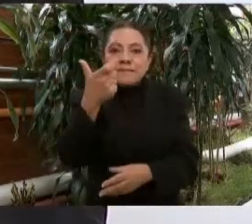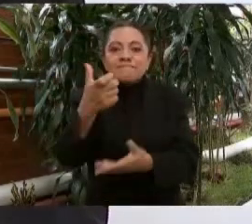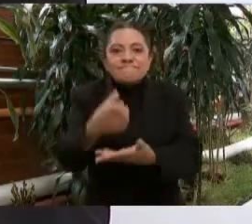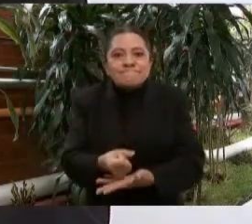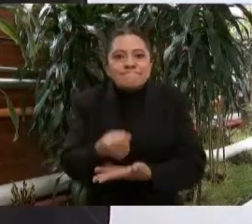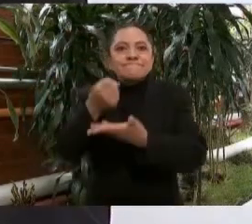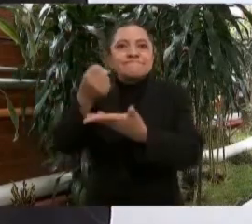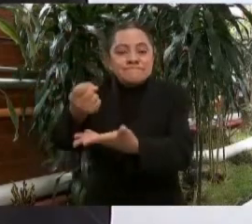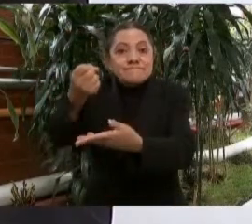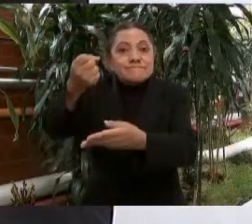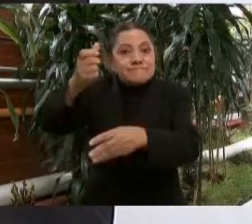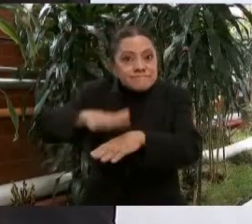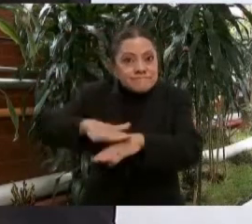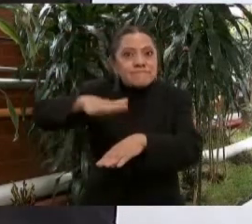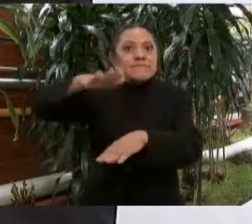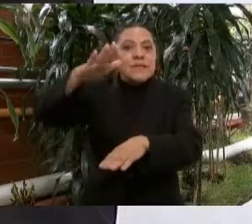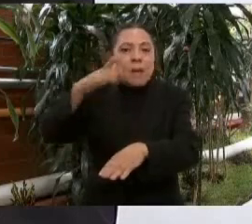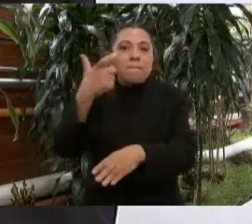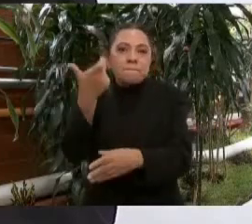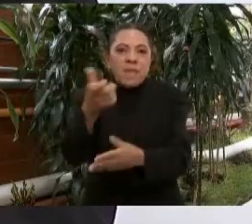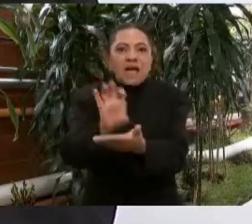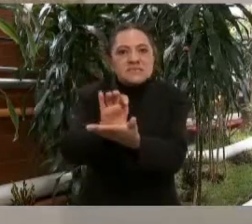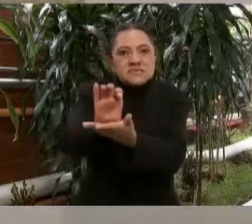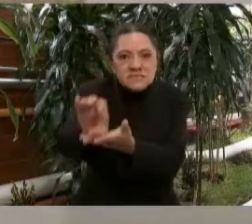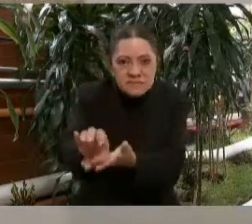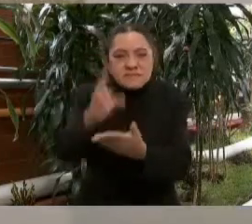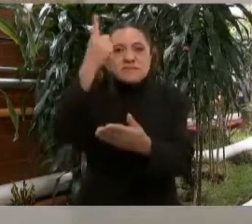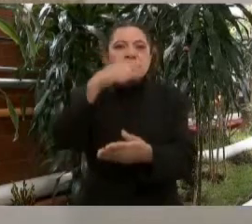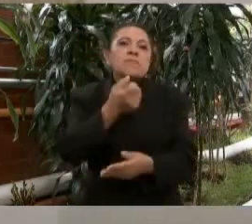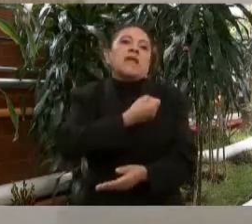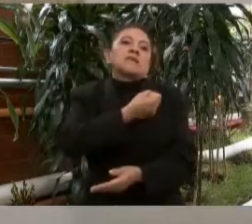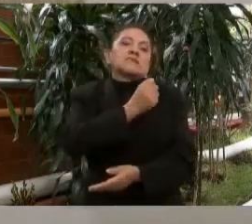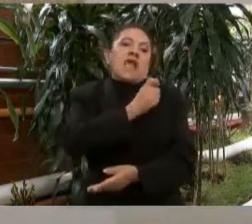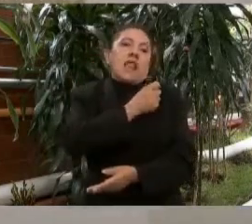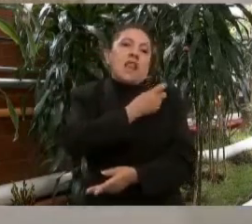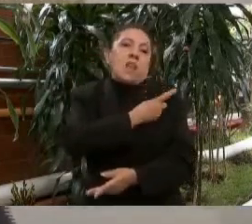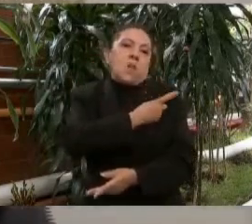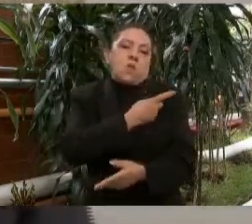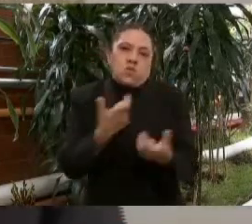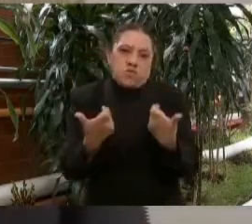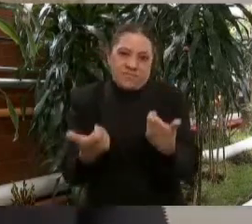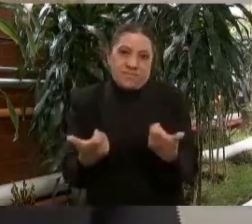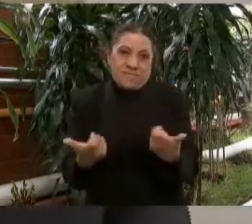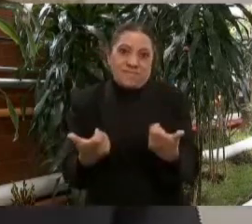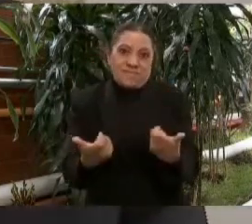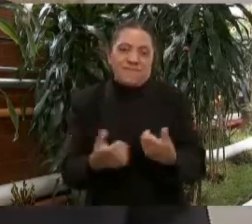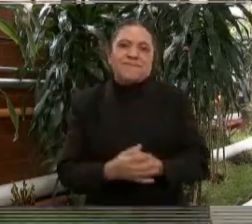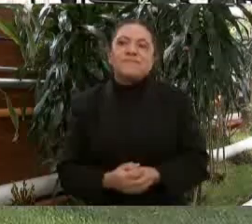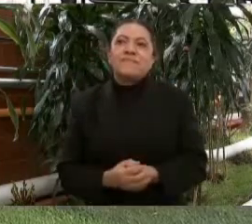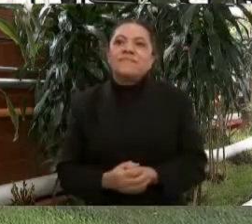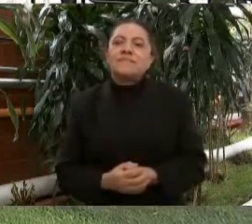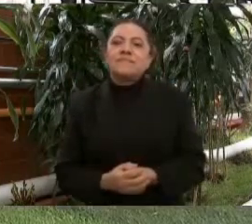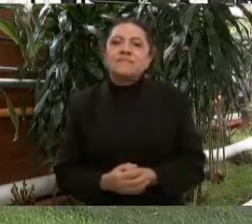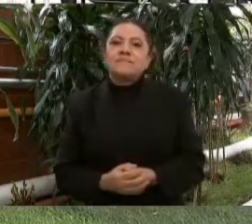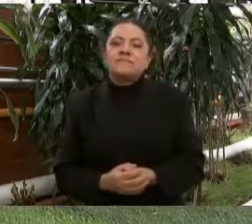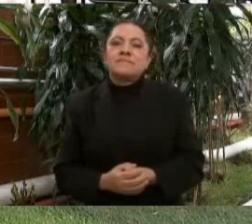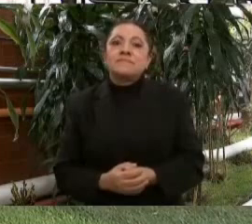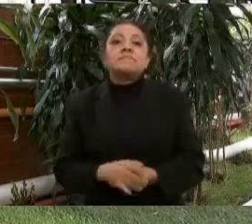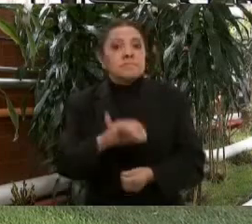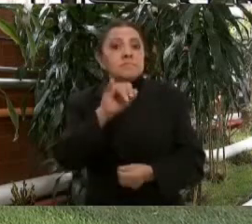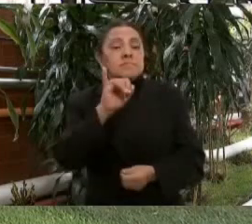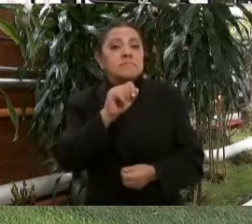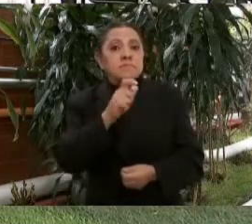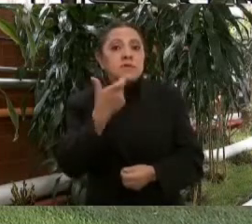destinado a la salud. Imagínense que se incrementó el